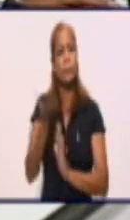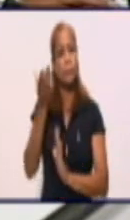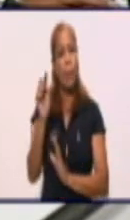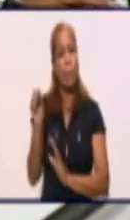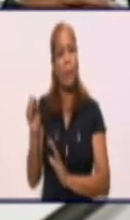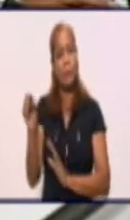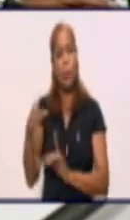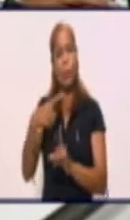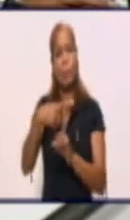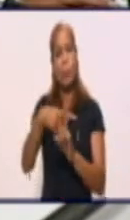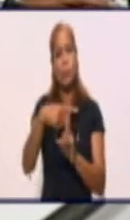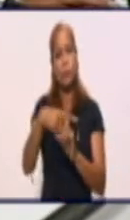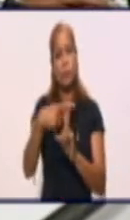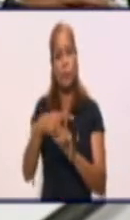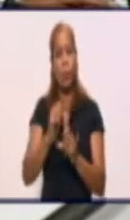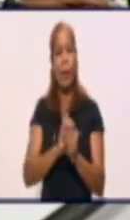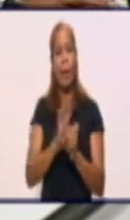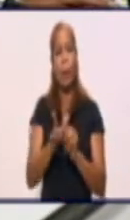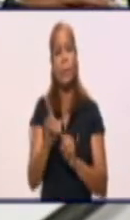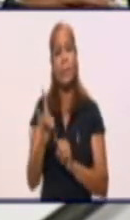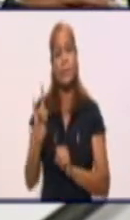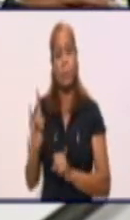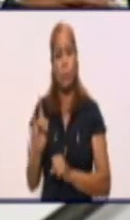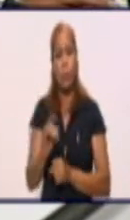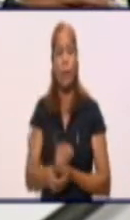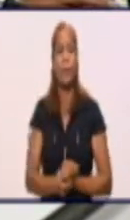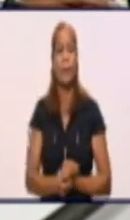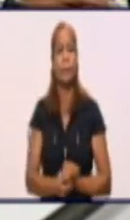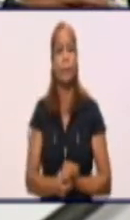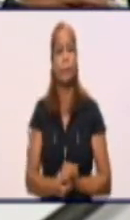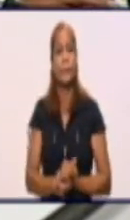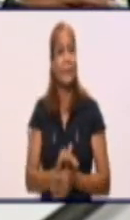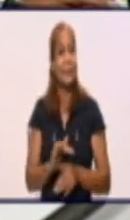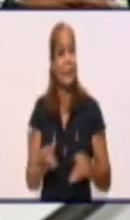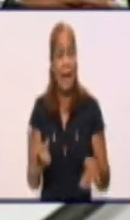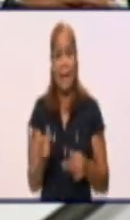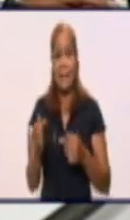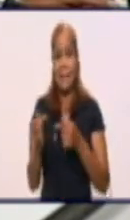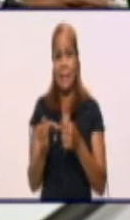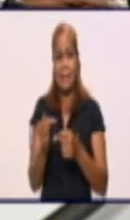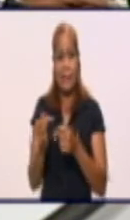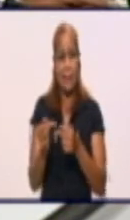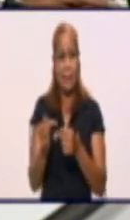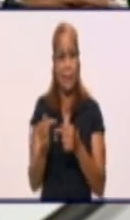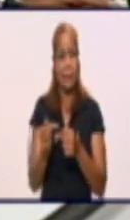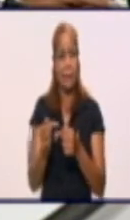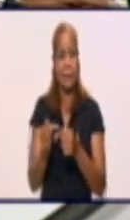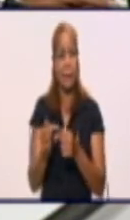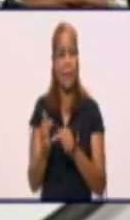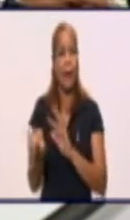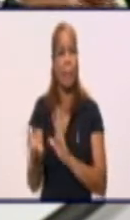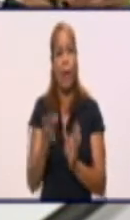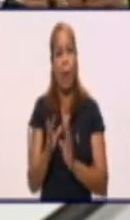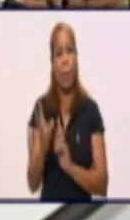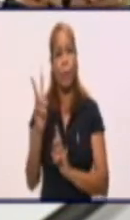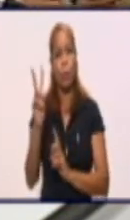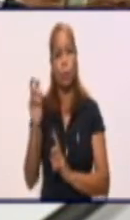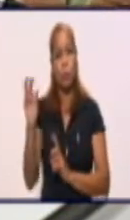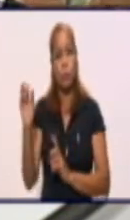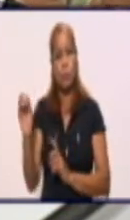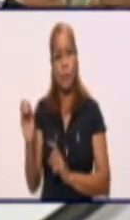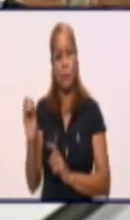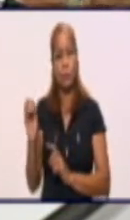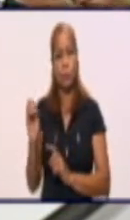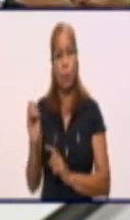-19, incluso acercándonos ya a las cifras redondas de 200 positivos a la COVID. ¿Nos